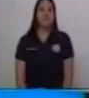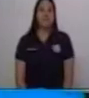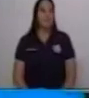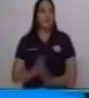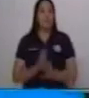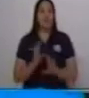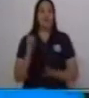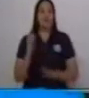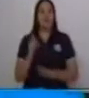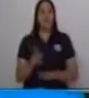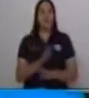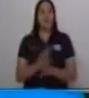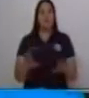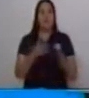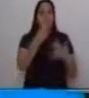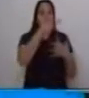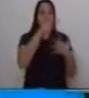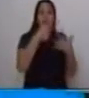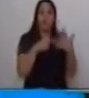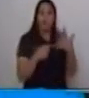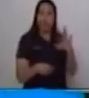continuamos con los tipos de oraciones.